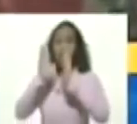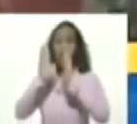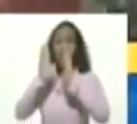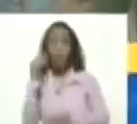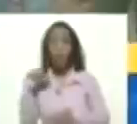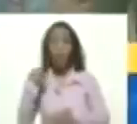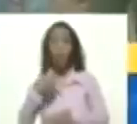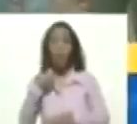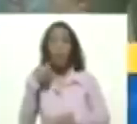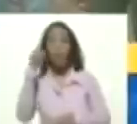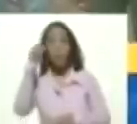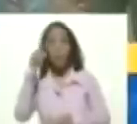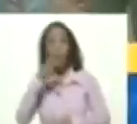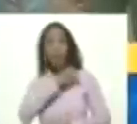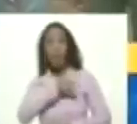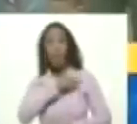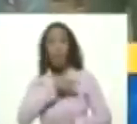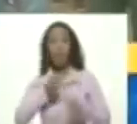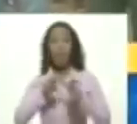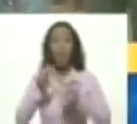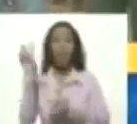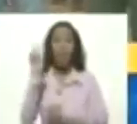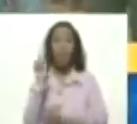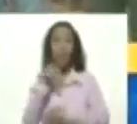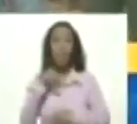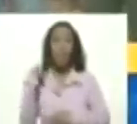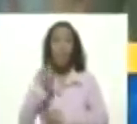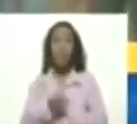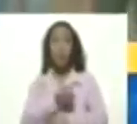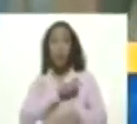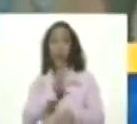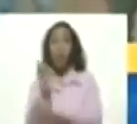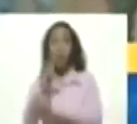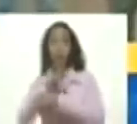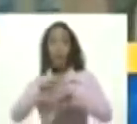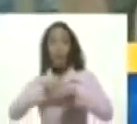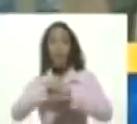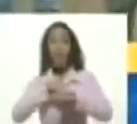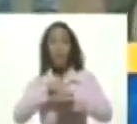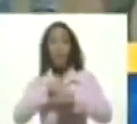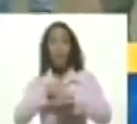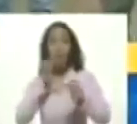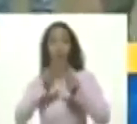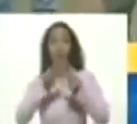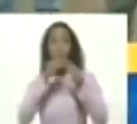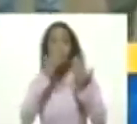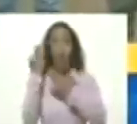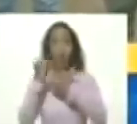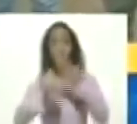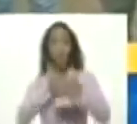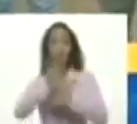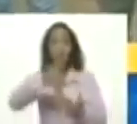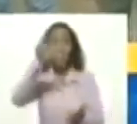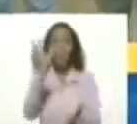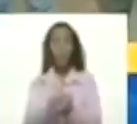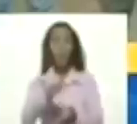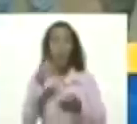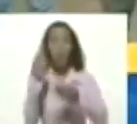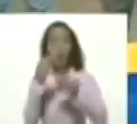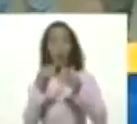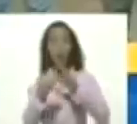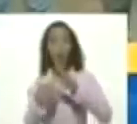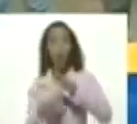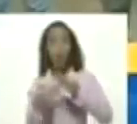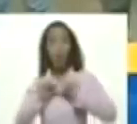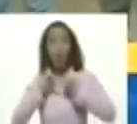mañana que se vaya el ministro Villaruel vea el proyecto y aprueve los recursos para